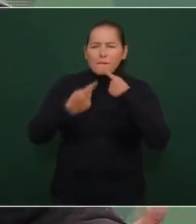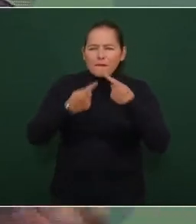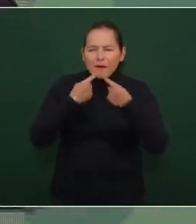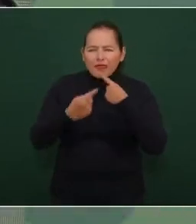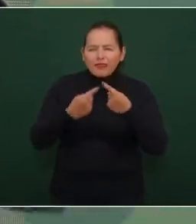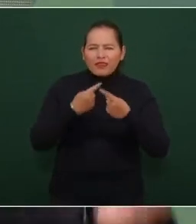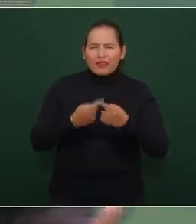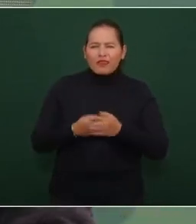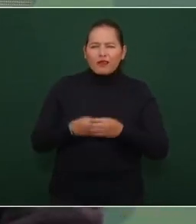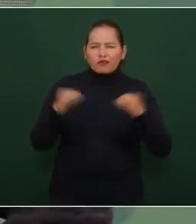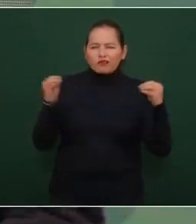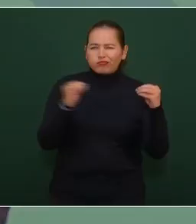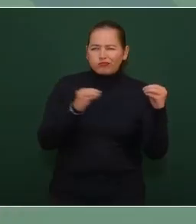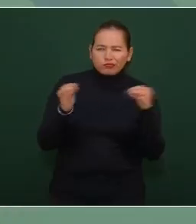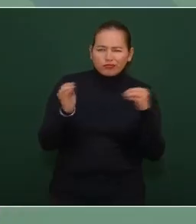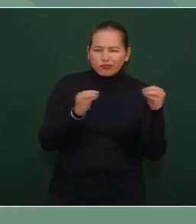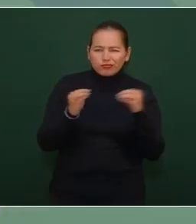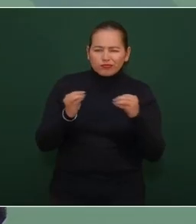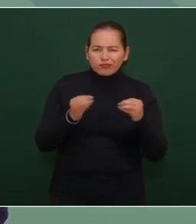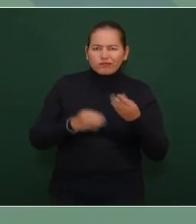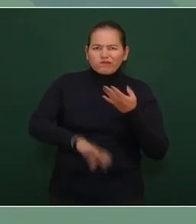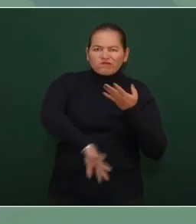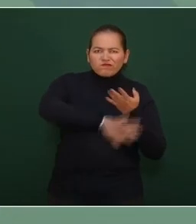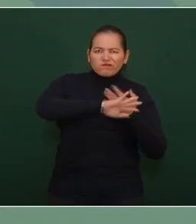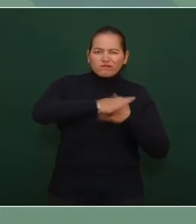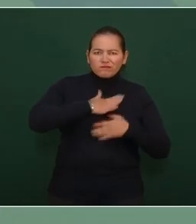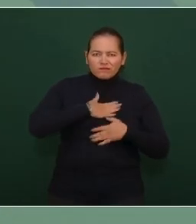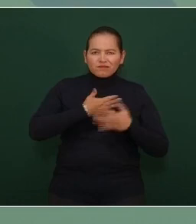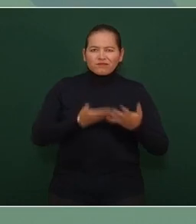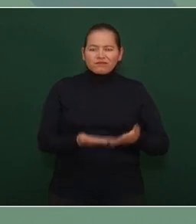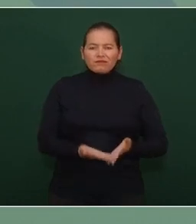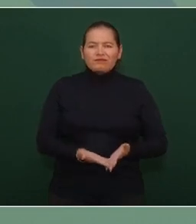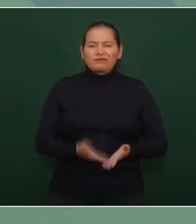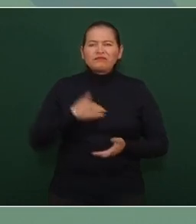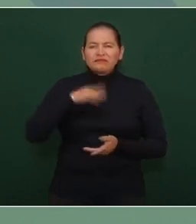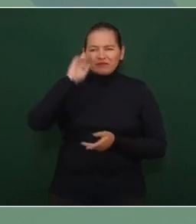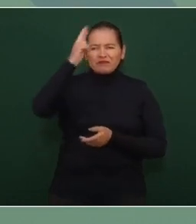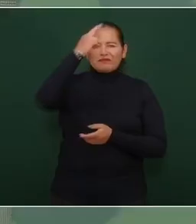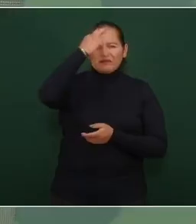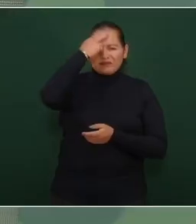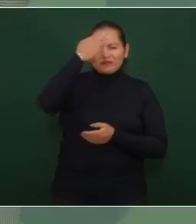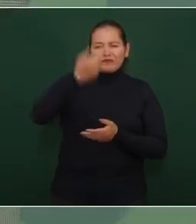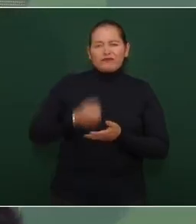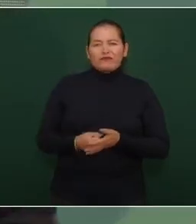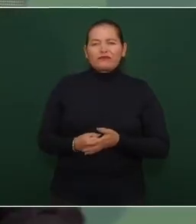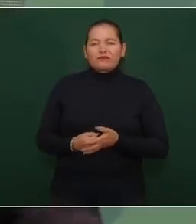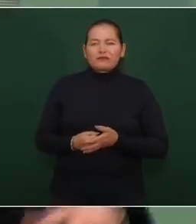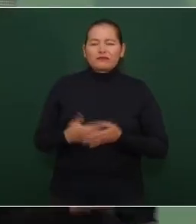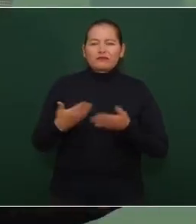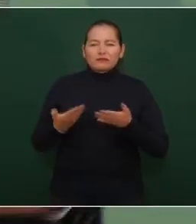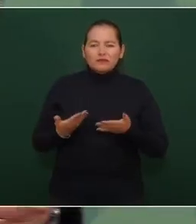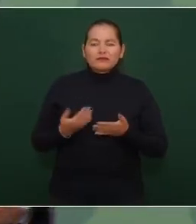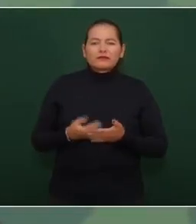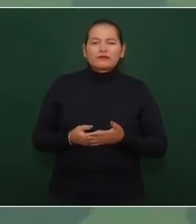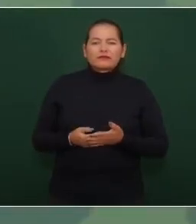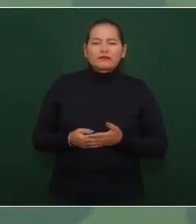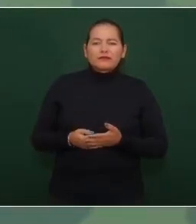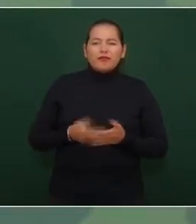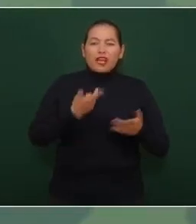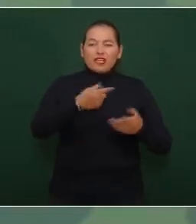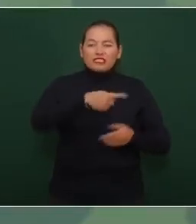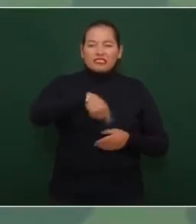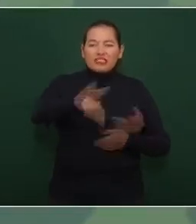estaban en contra de nosotros me acuerdo que le permitieron a los